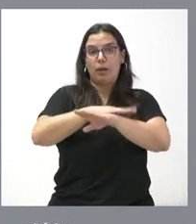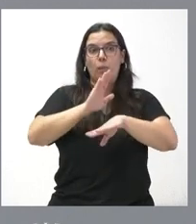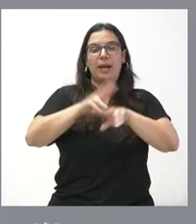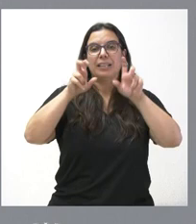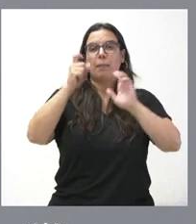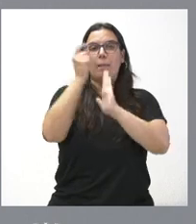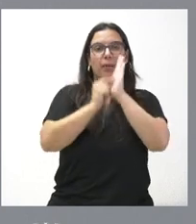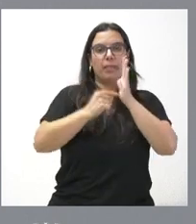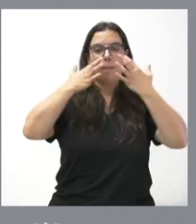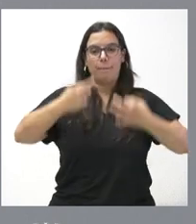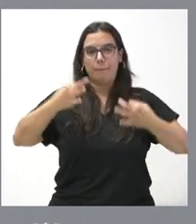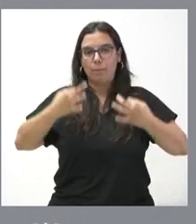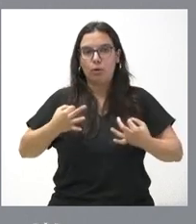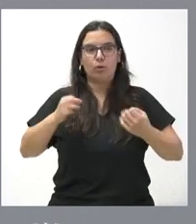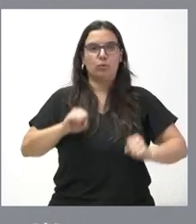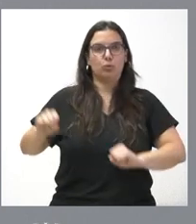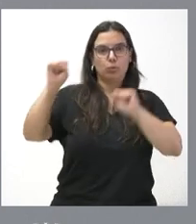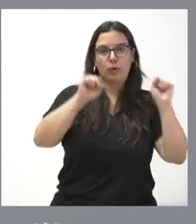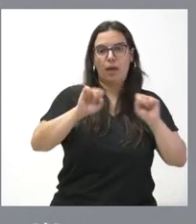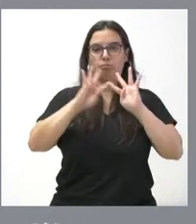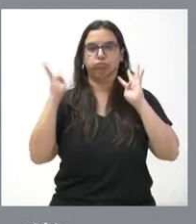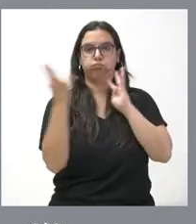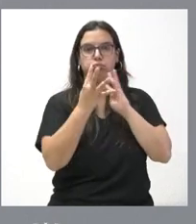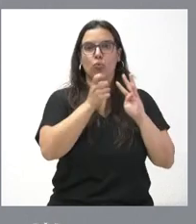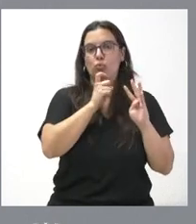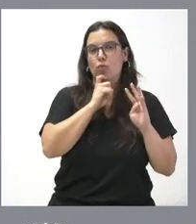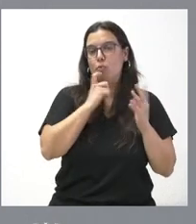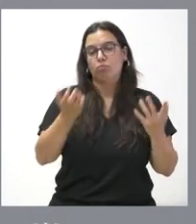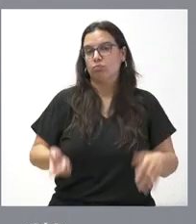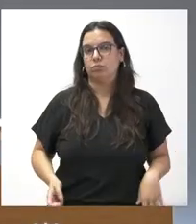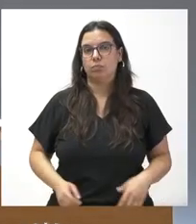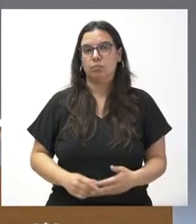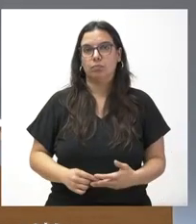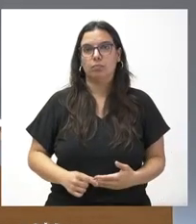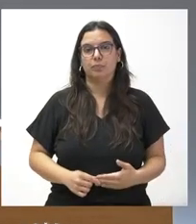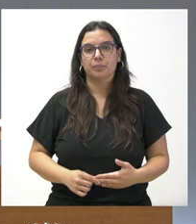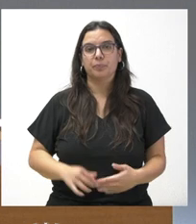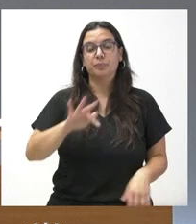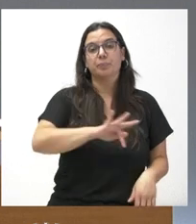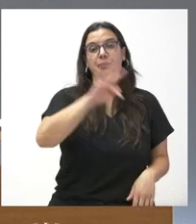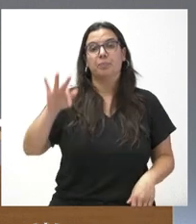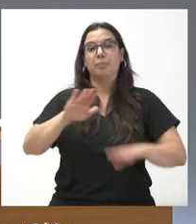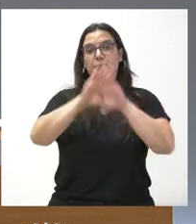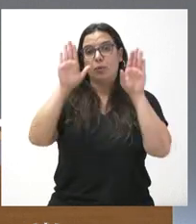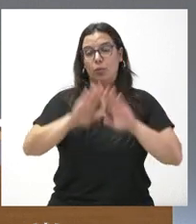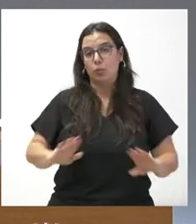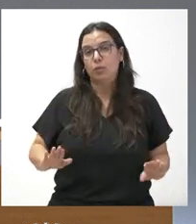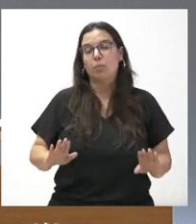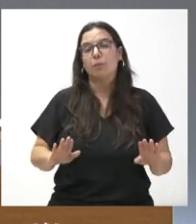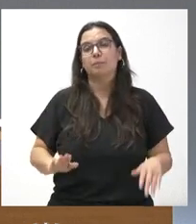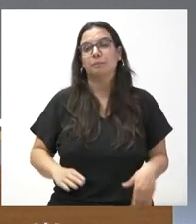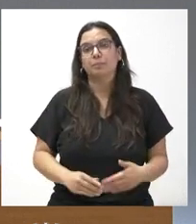protección y seguridad en esta materia que pudieran ser precisas. Cerramos este turno